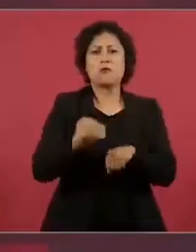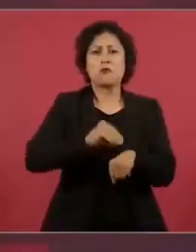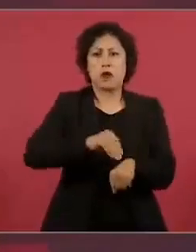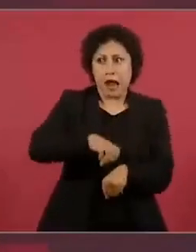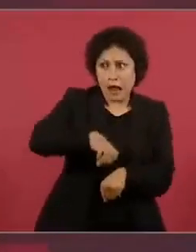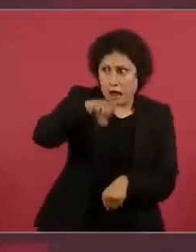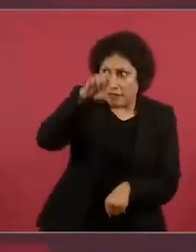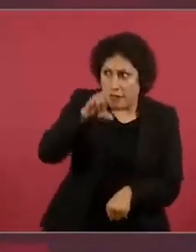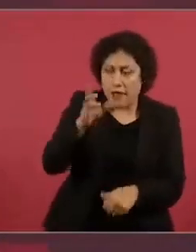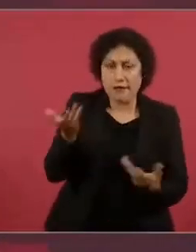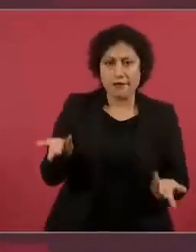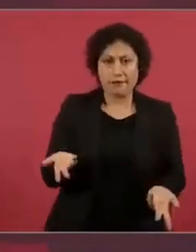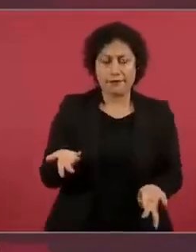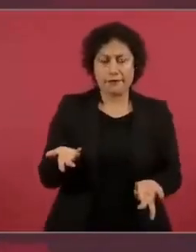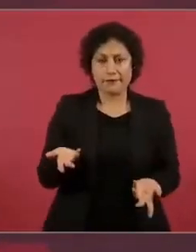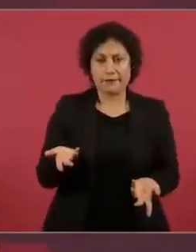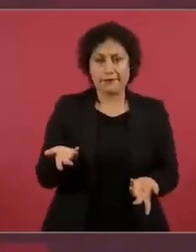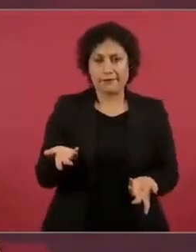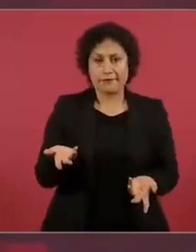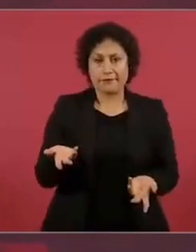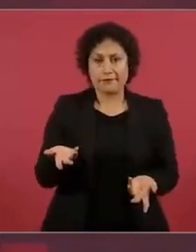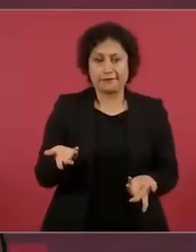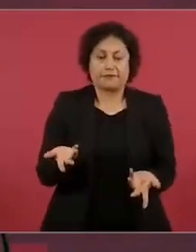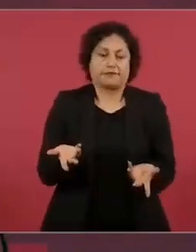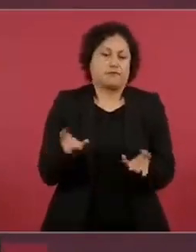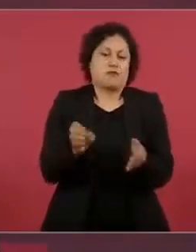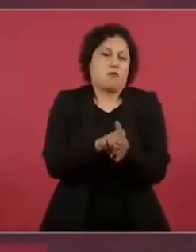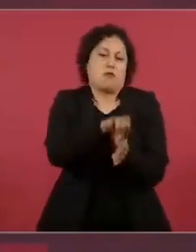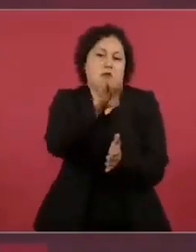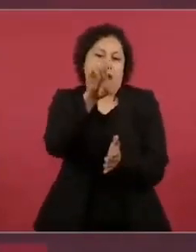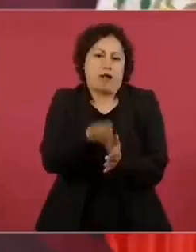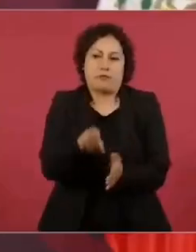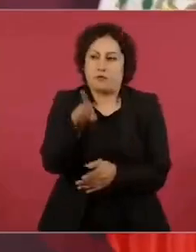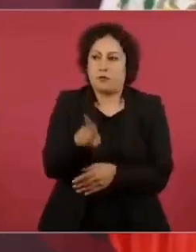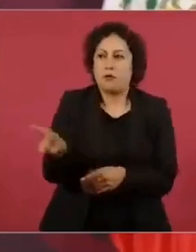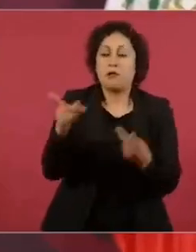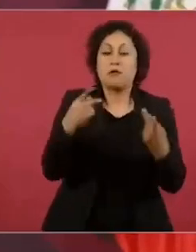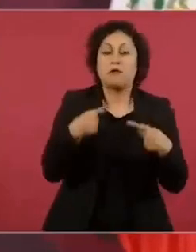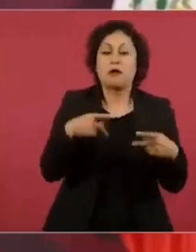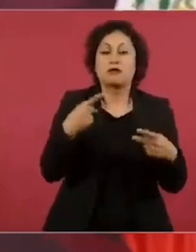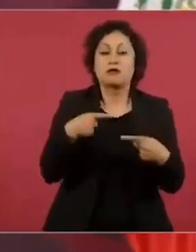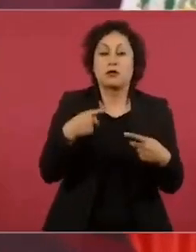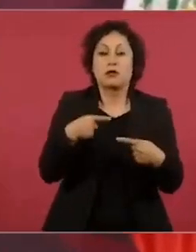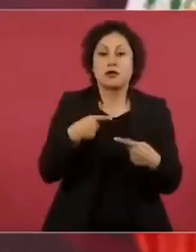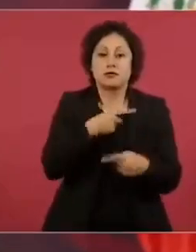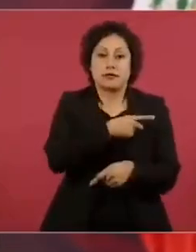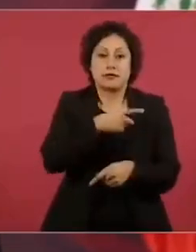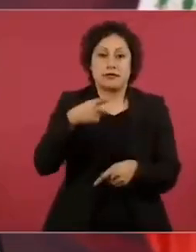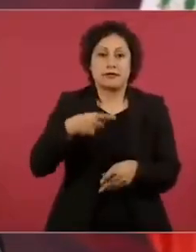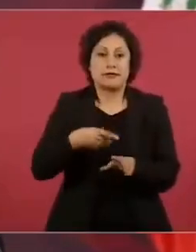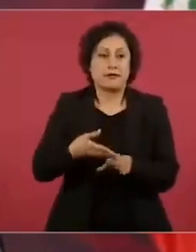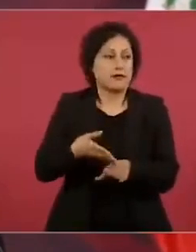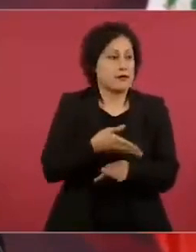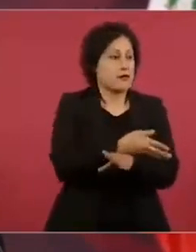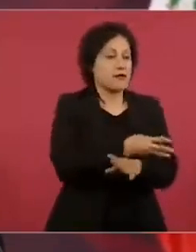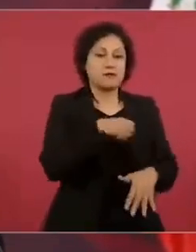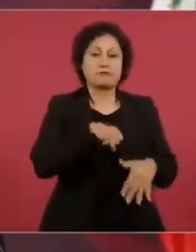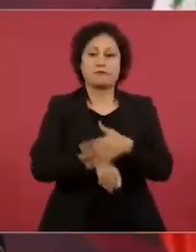desde luego no tener antecedentes penales y otros